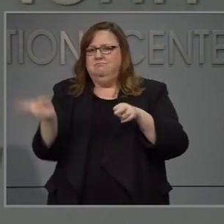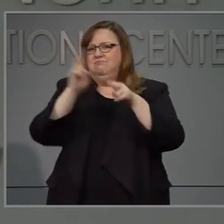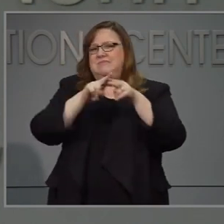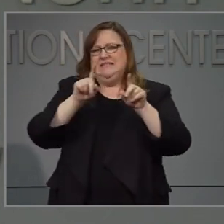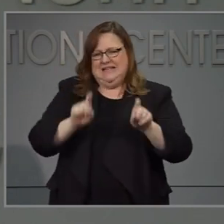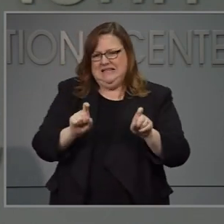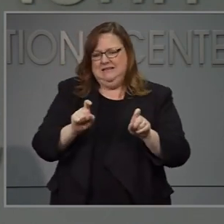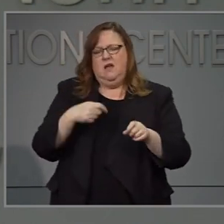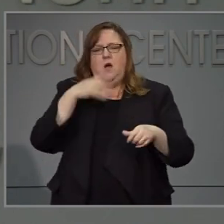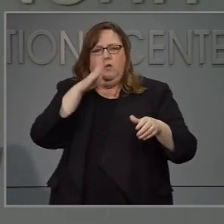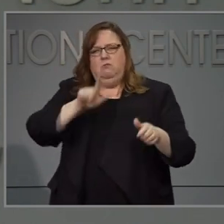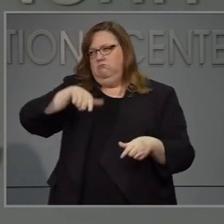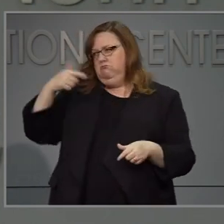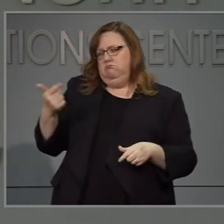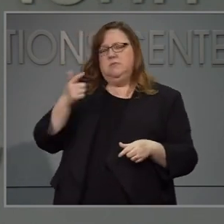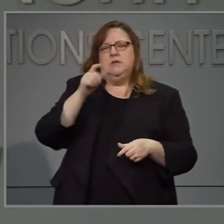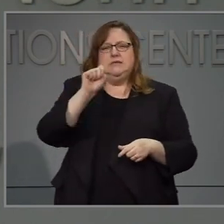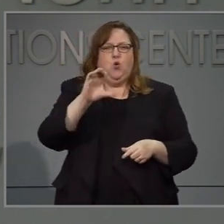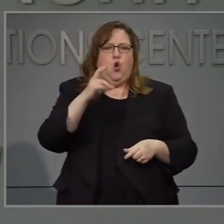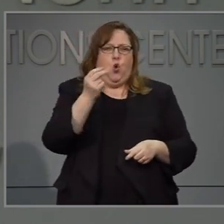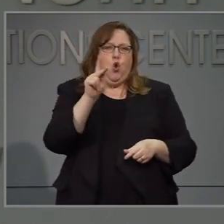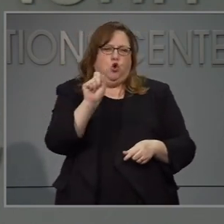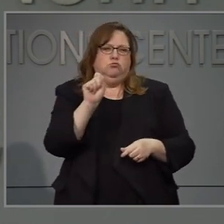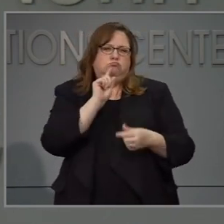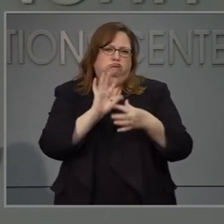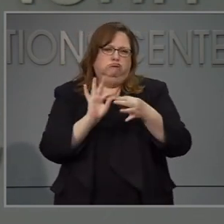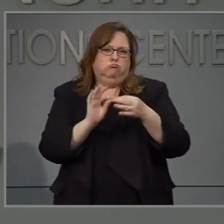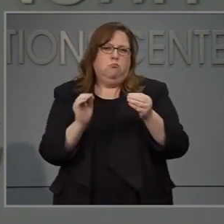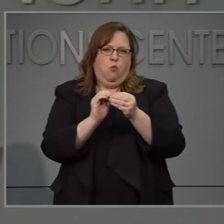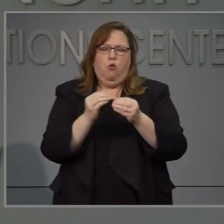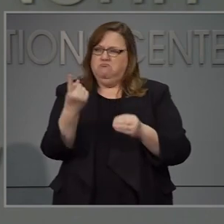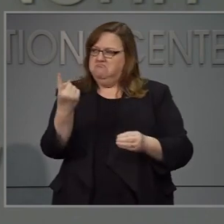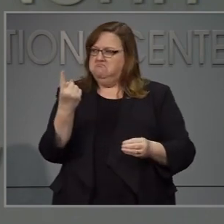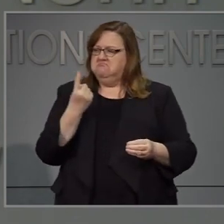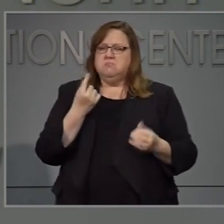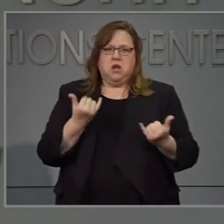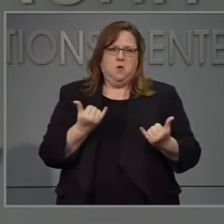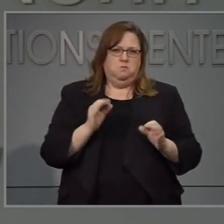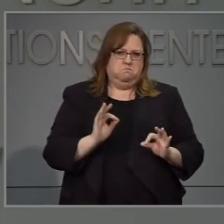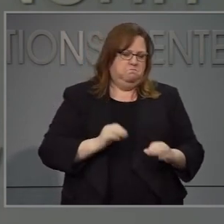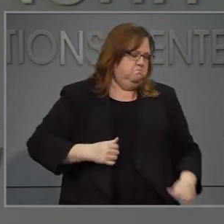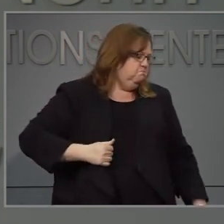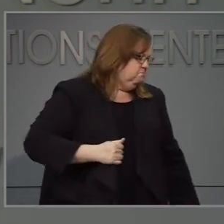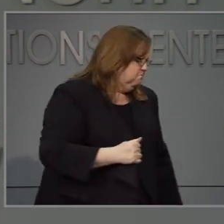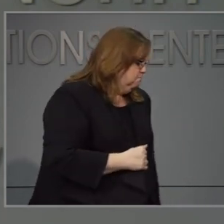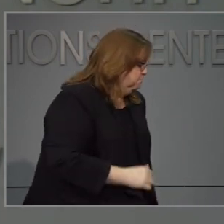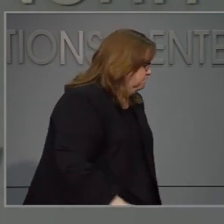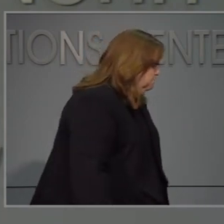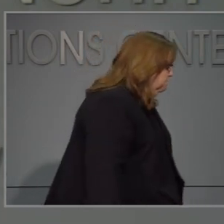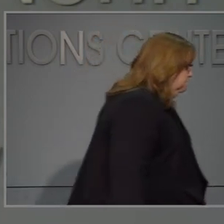secretaria el secretario hox hable con respecto a esto si gusta venir